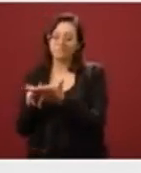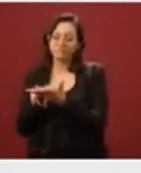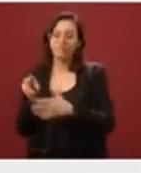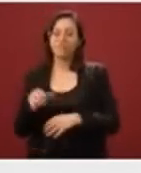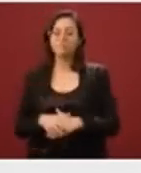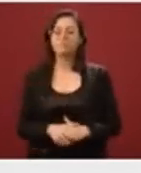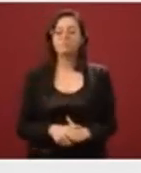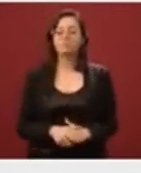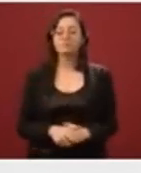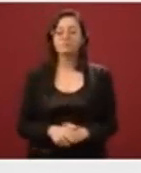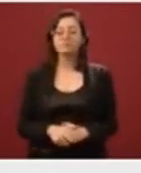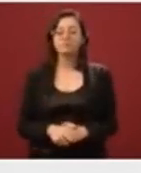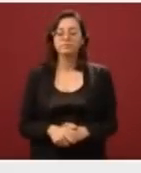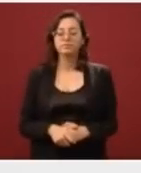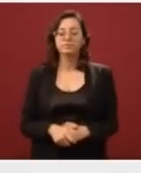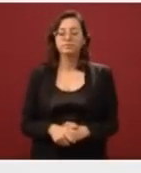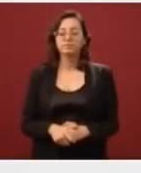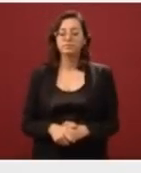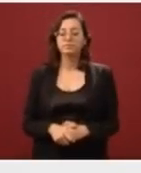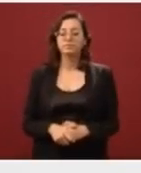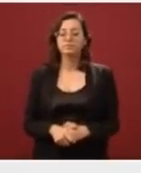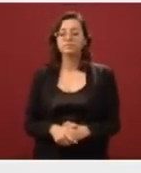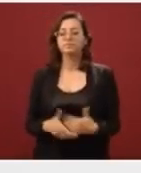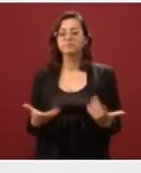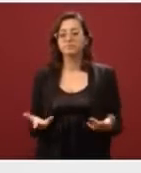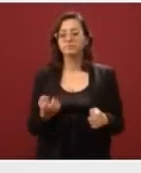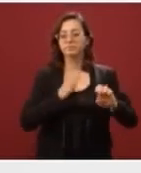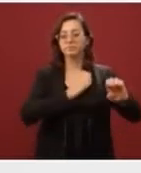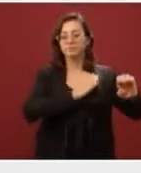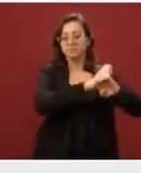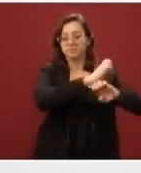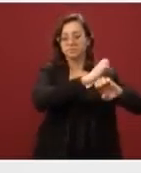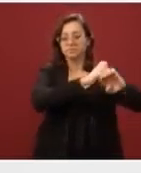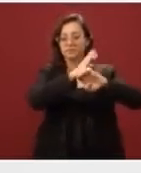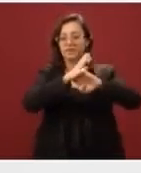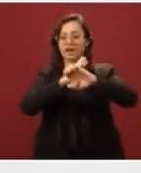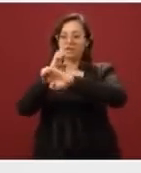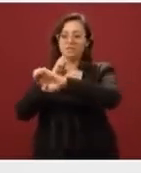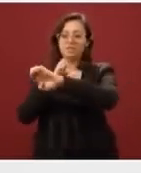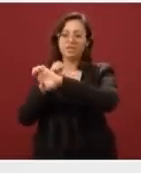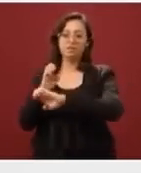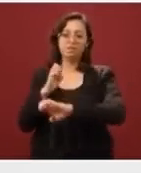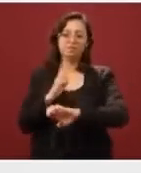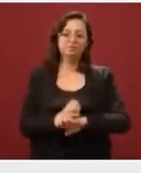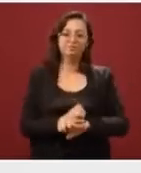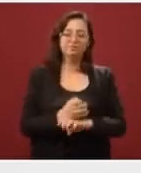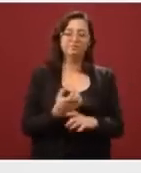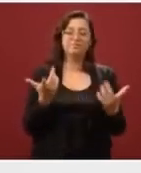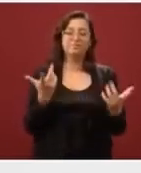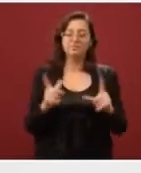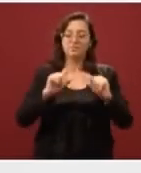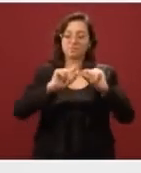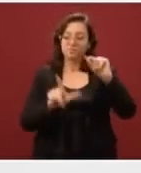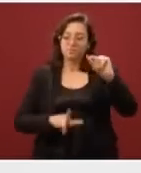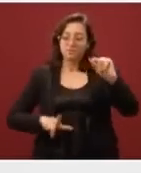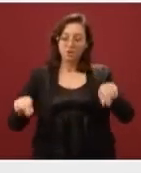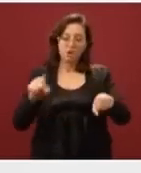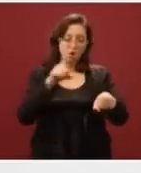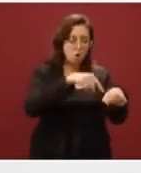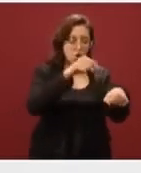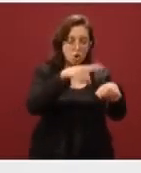La distribución por estados la podemos ver precisamente representada a manera de colores en el mapa,